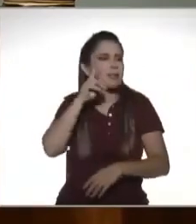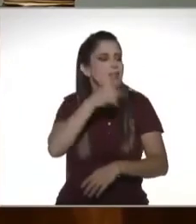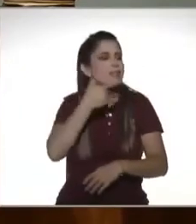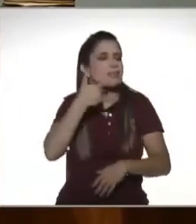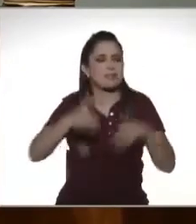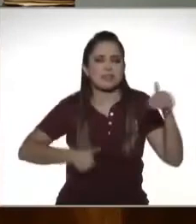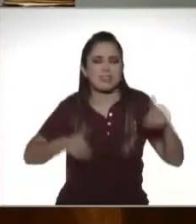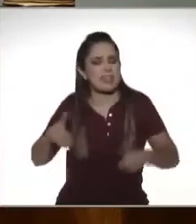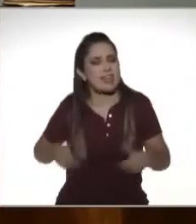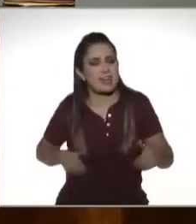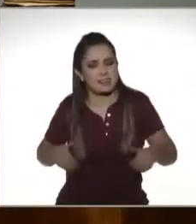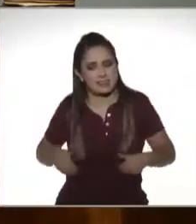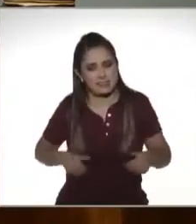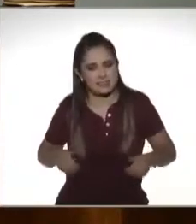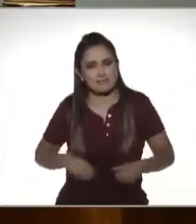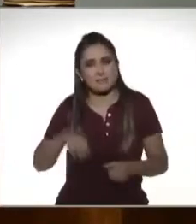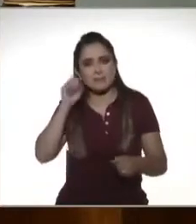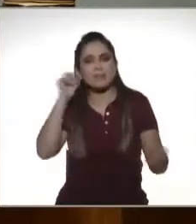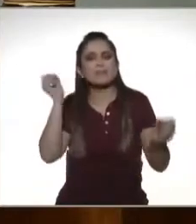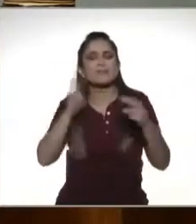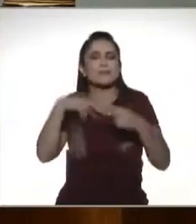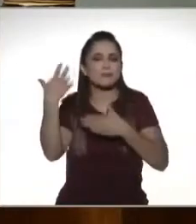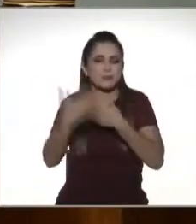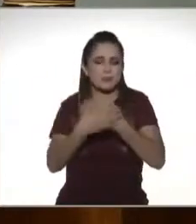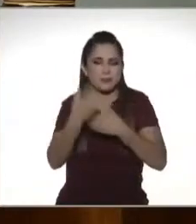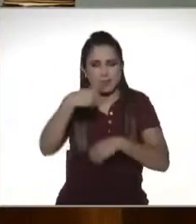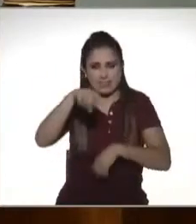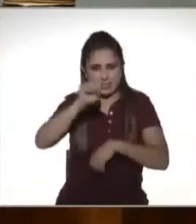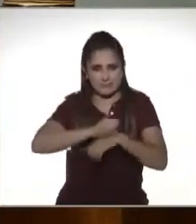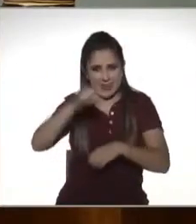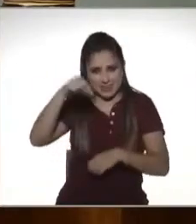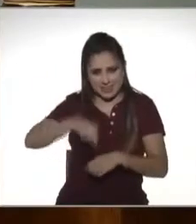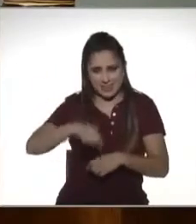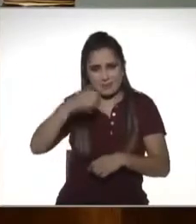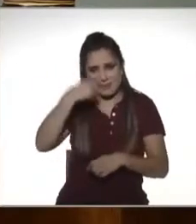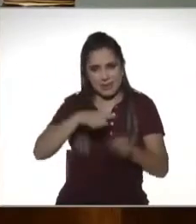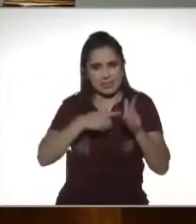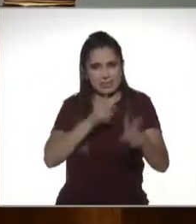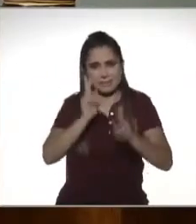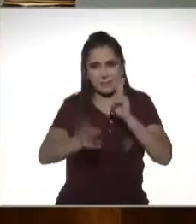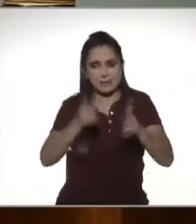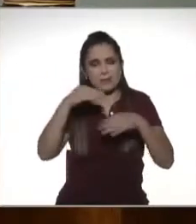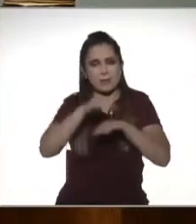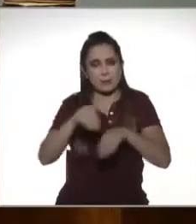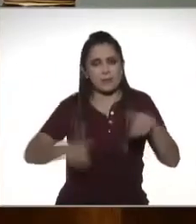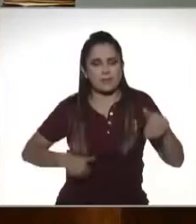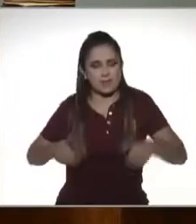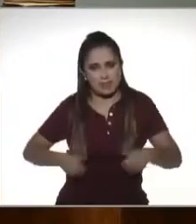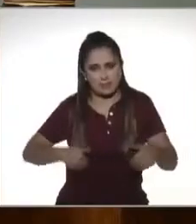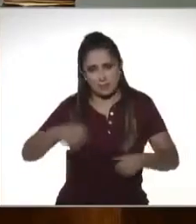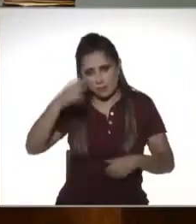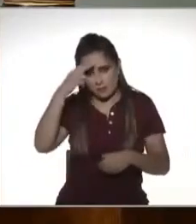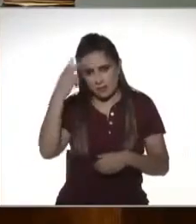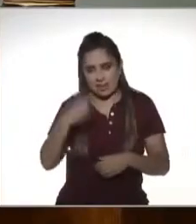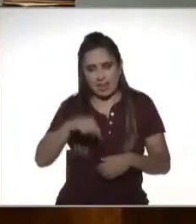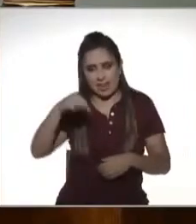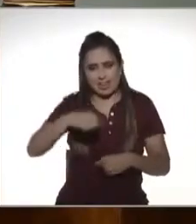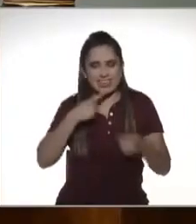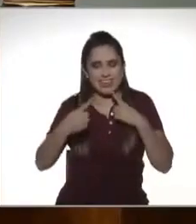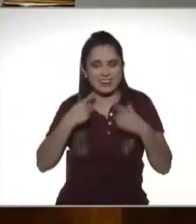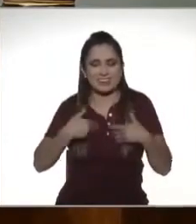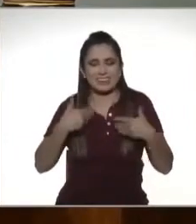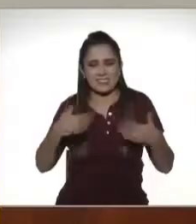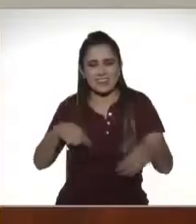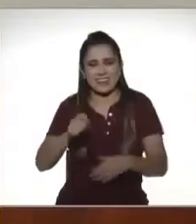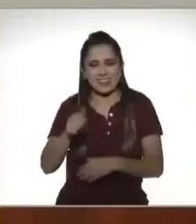obra y después discutirla nos vemos aquí la próxima semana en esta sección para seguir hablando de teatro mexicano en diálogos en confianza por el